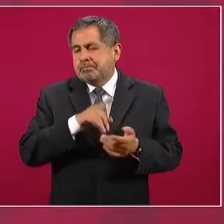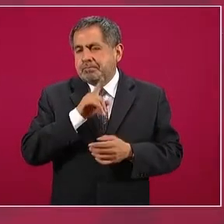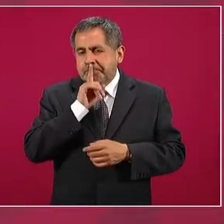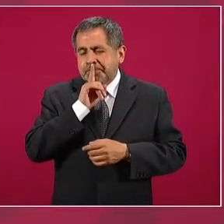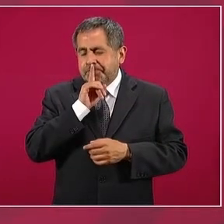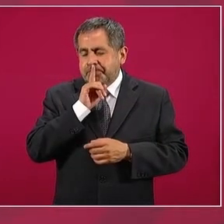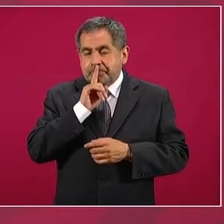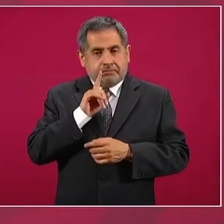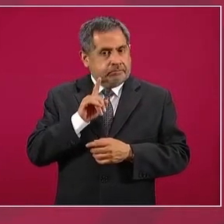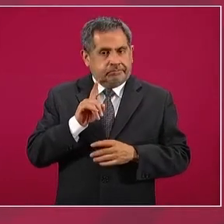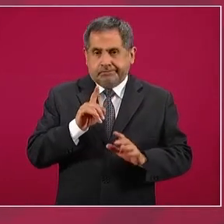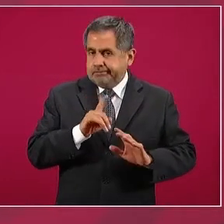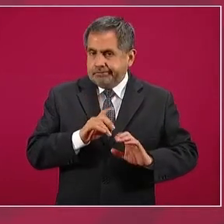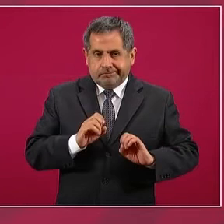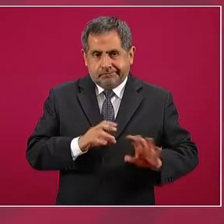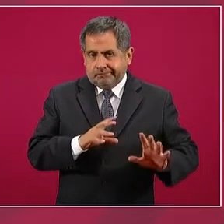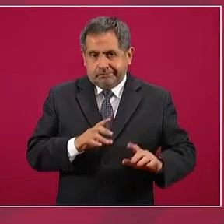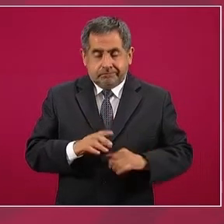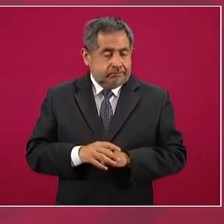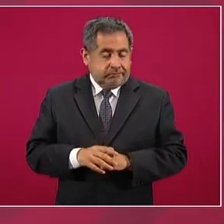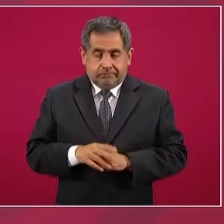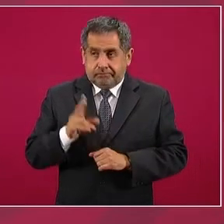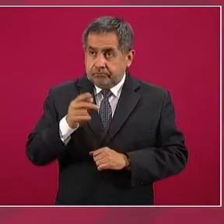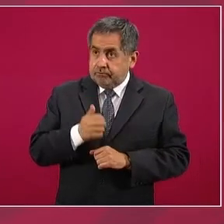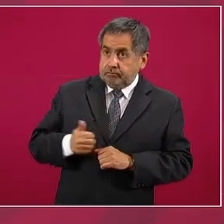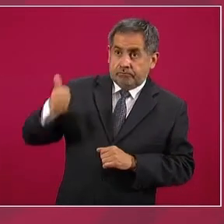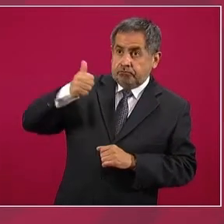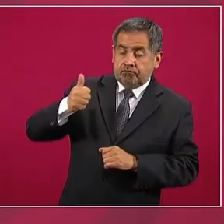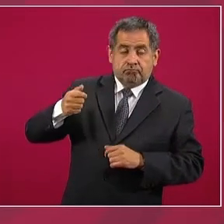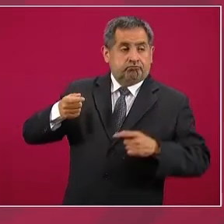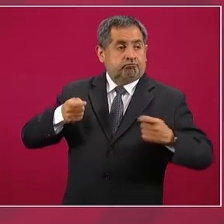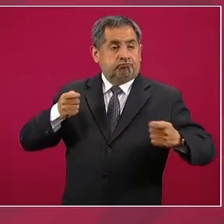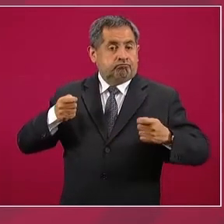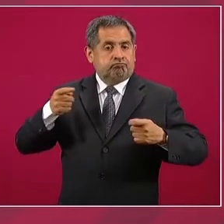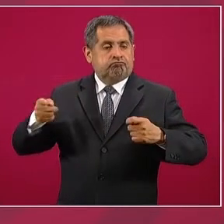lo más alto del poder.